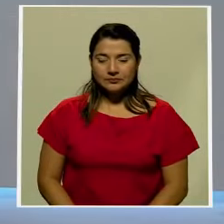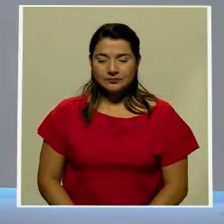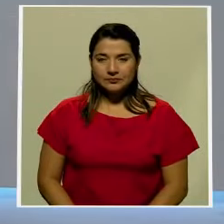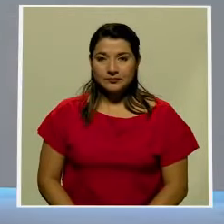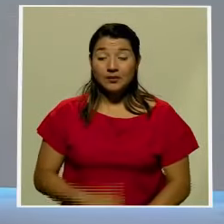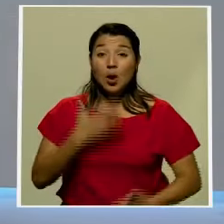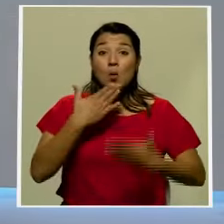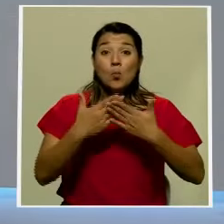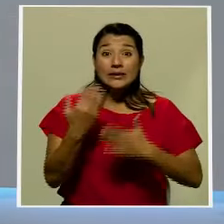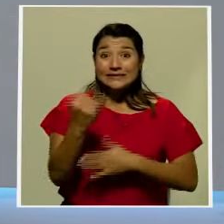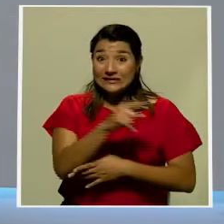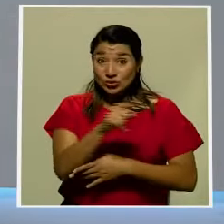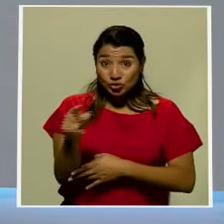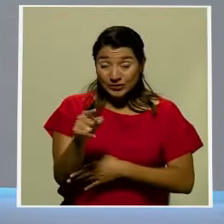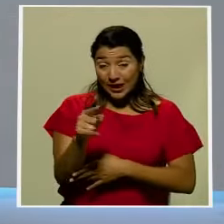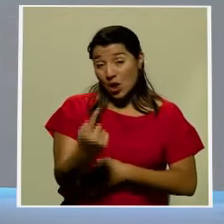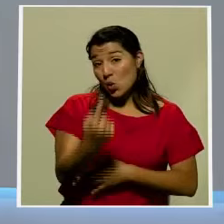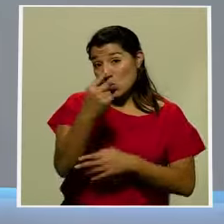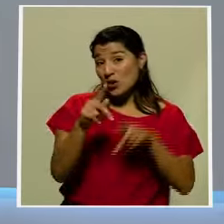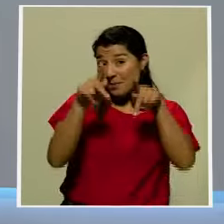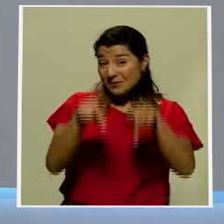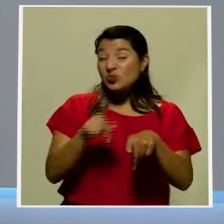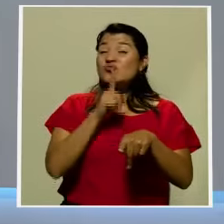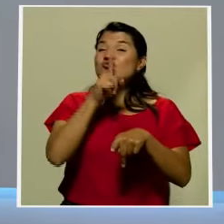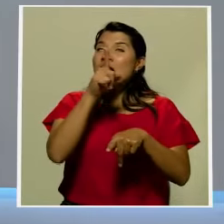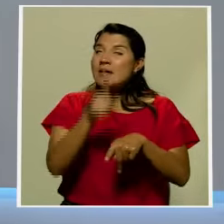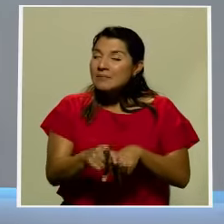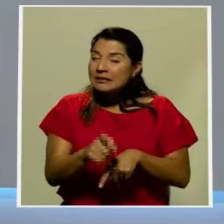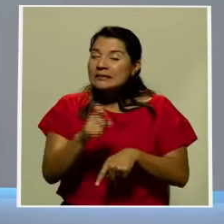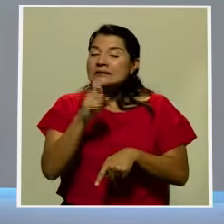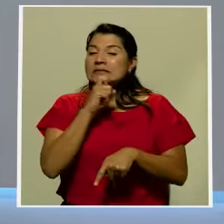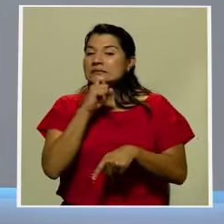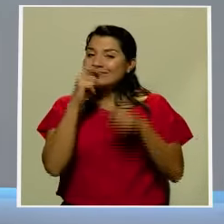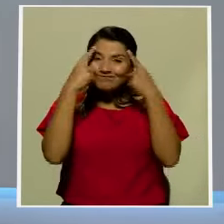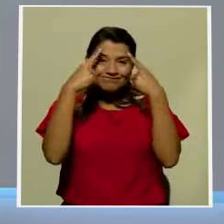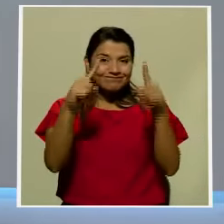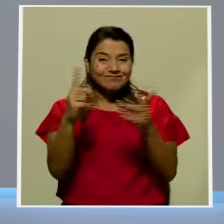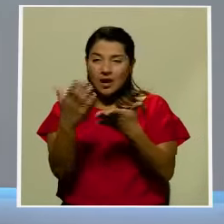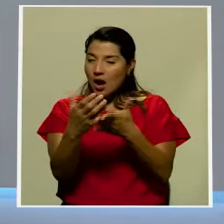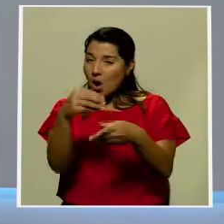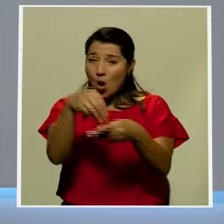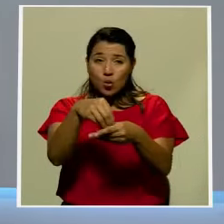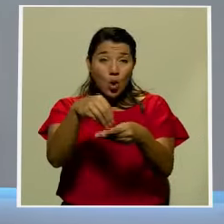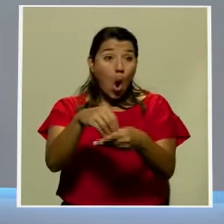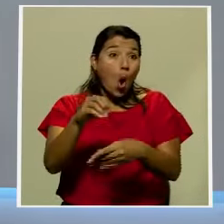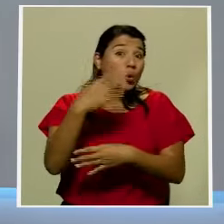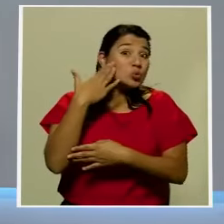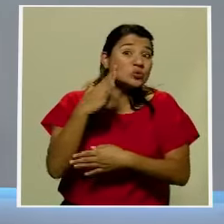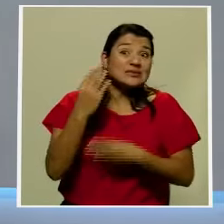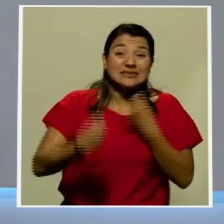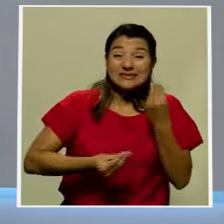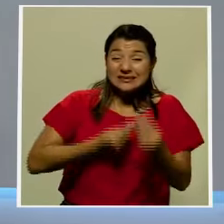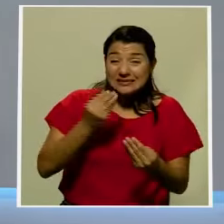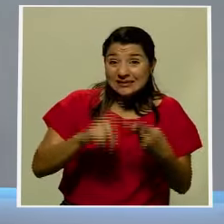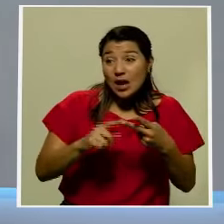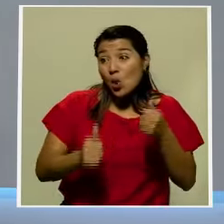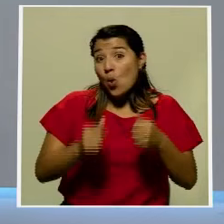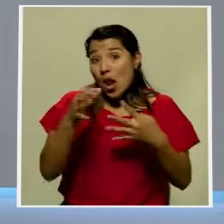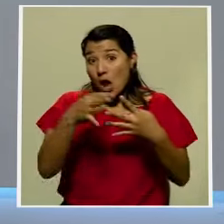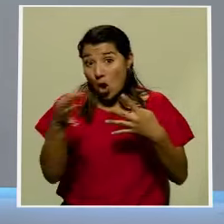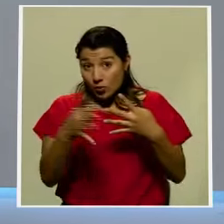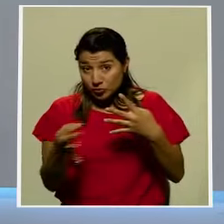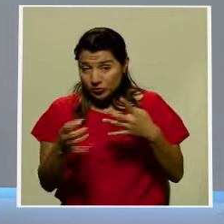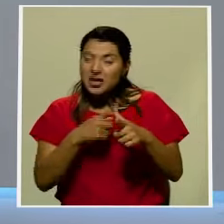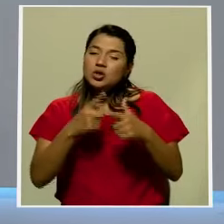Bueno, y si usted es una de las personas que realmente les cuesta ahorrar o no saben cómo hacerlo o qué opciones tienen, también a continuación le